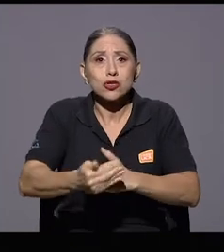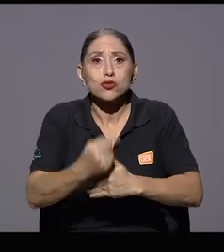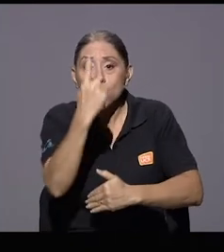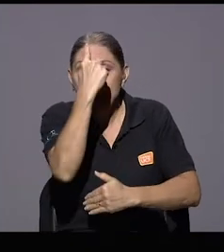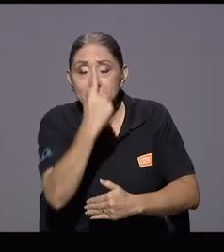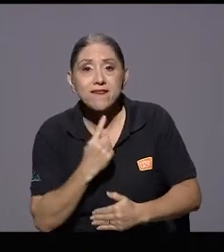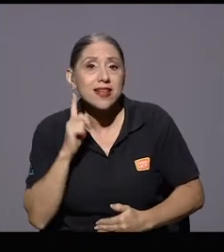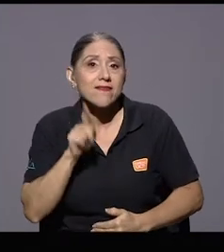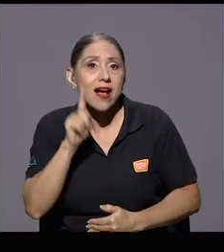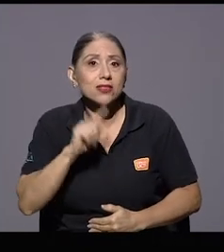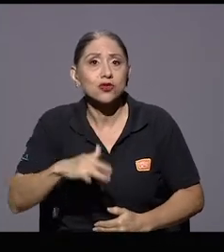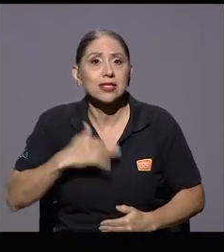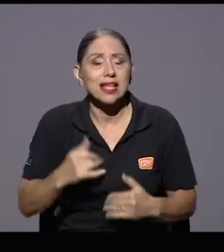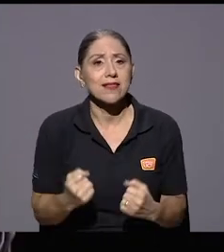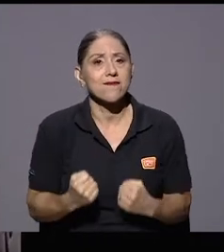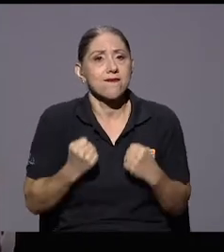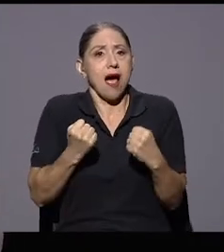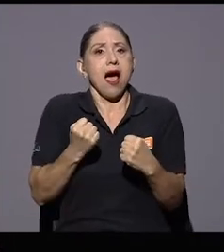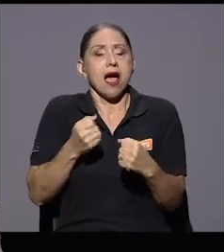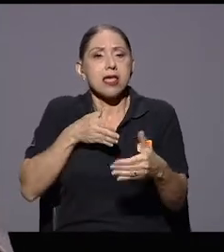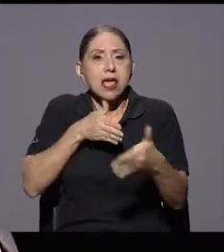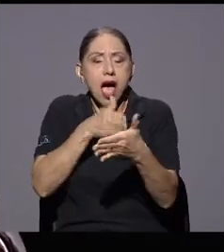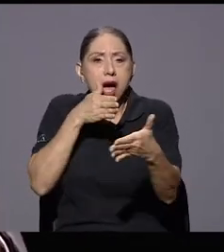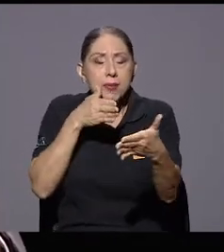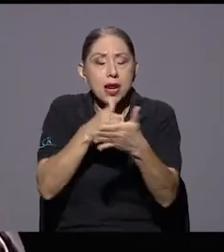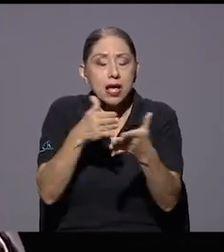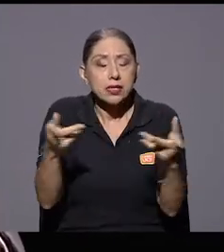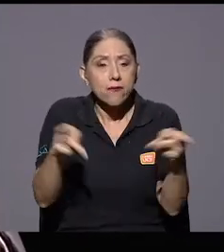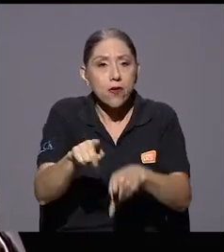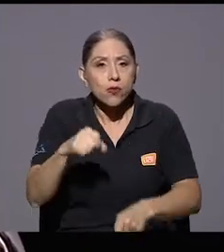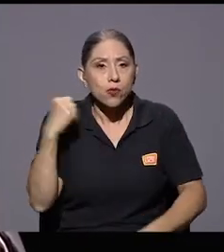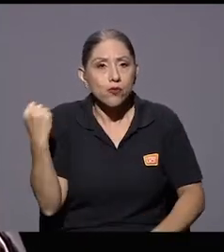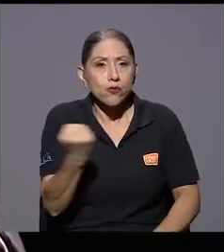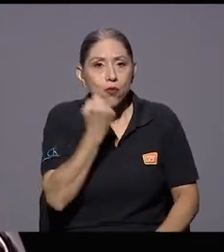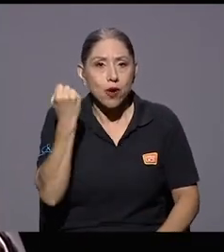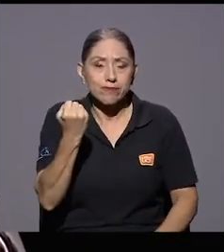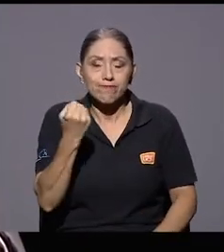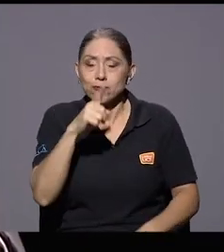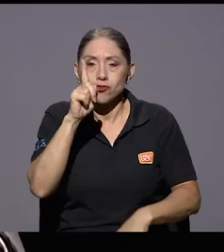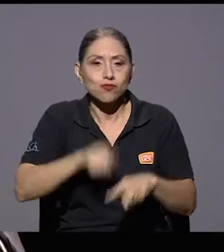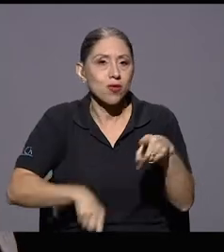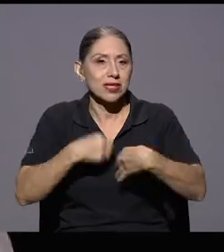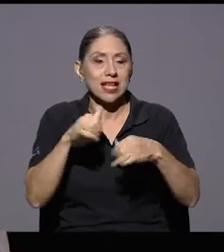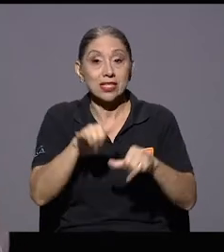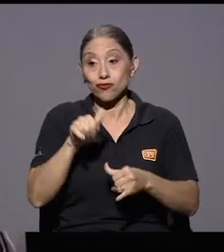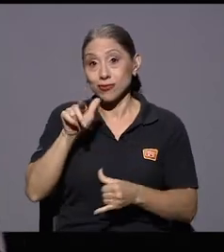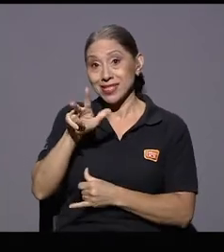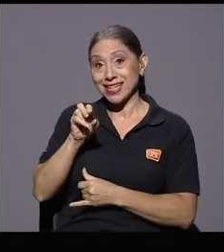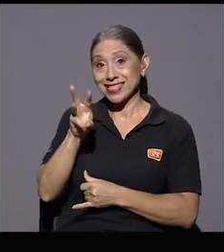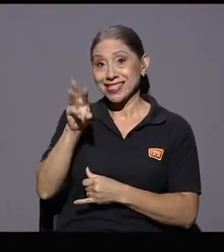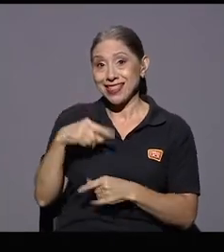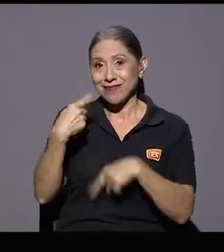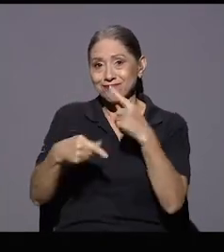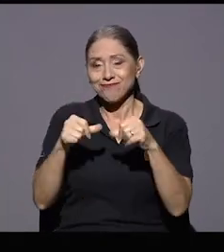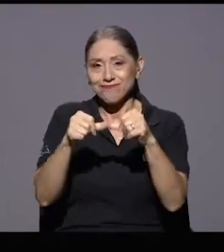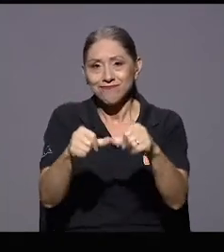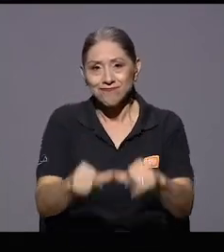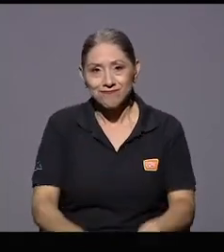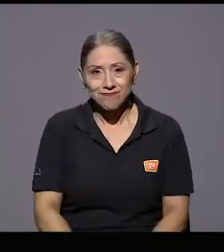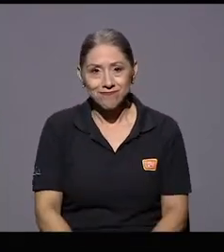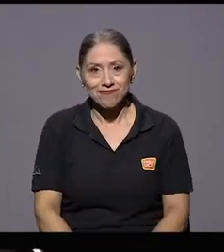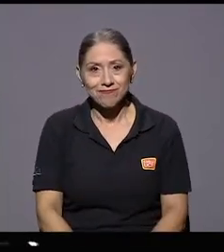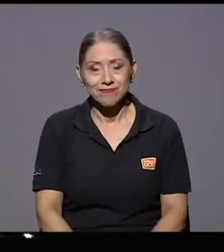valiente y amenaza hasta llegar a las últimas consecuencias eso no se vale estamos en 360 ya regresamos